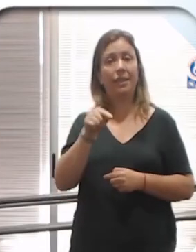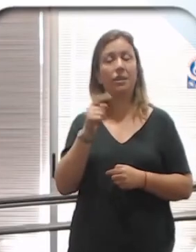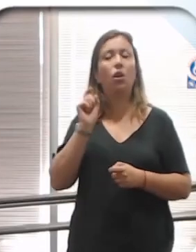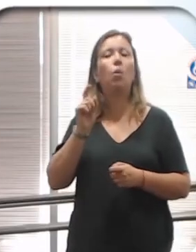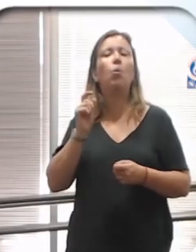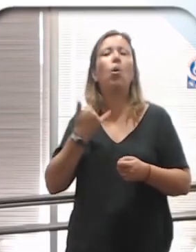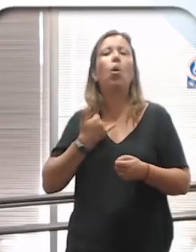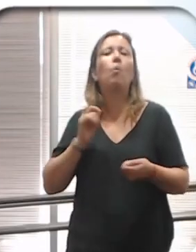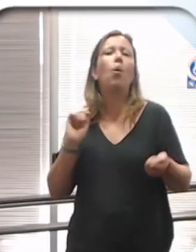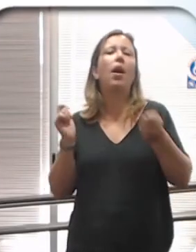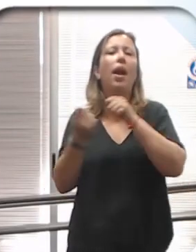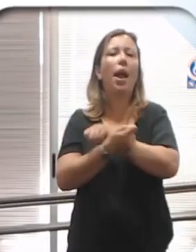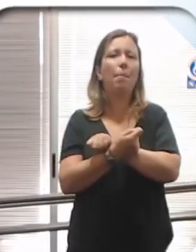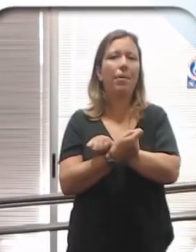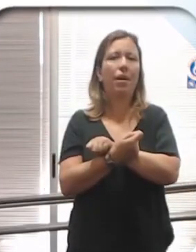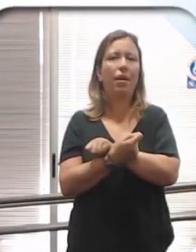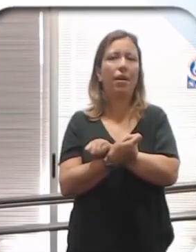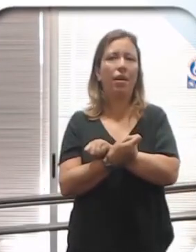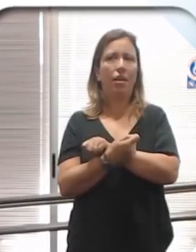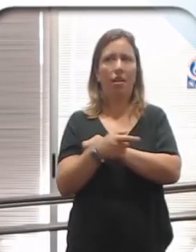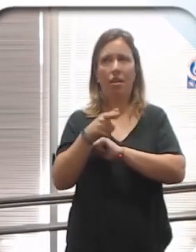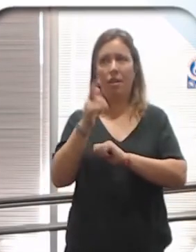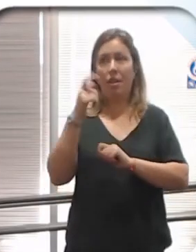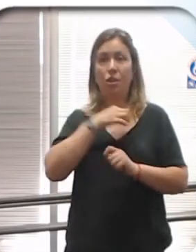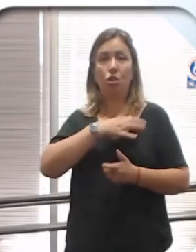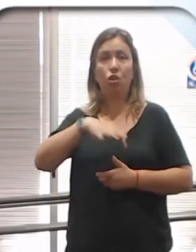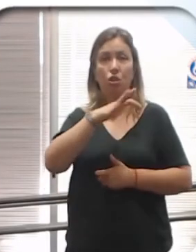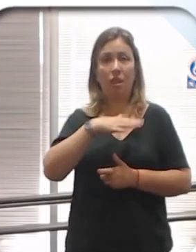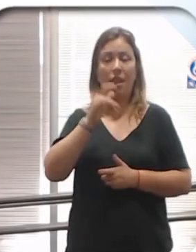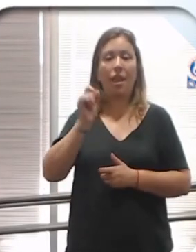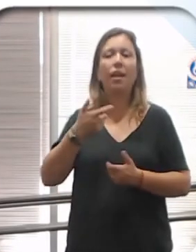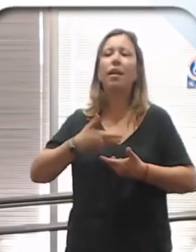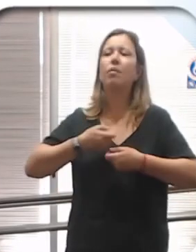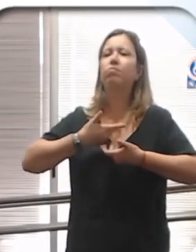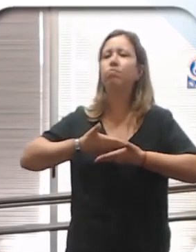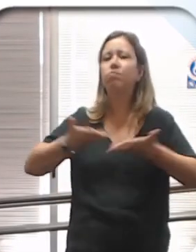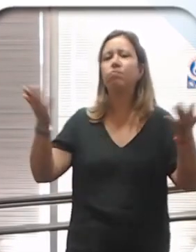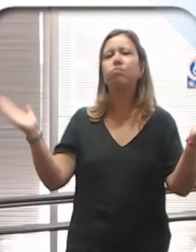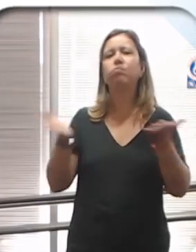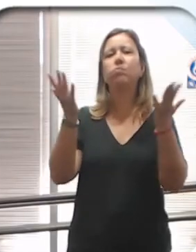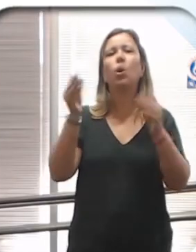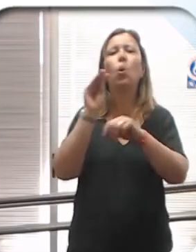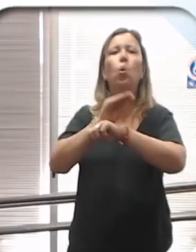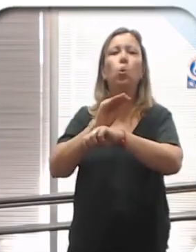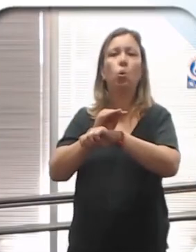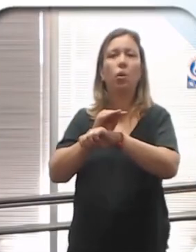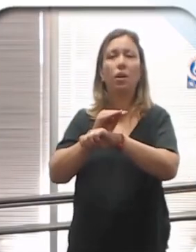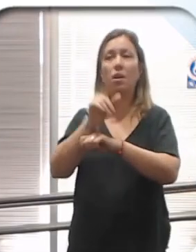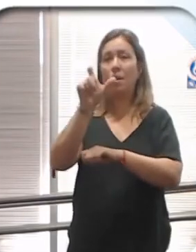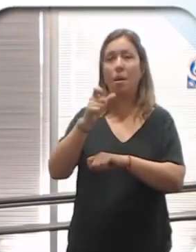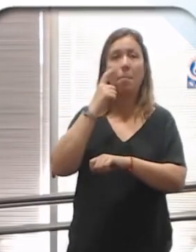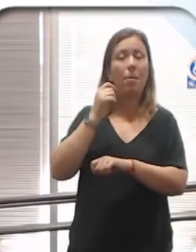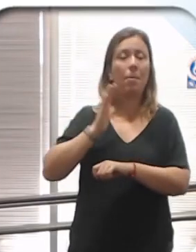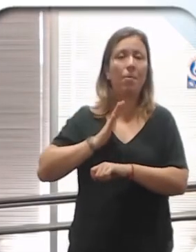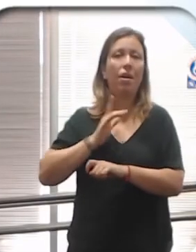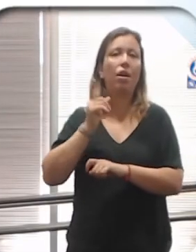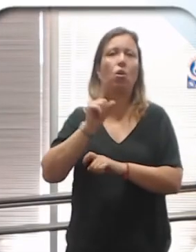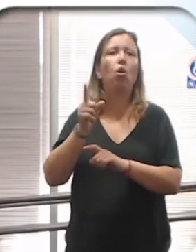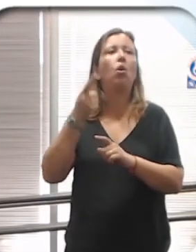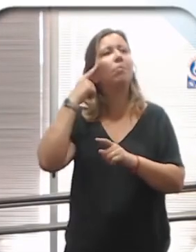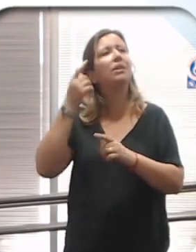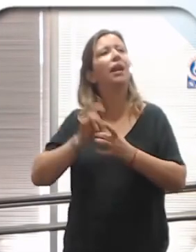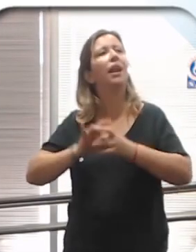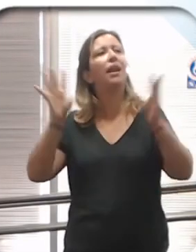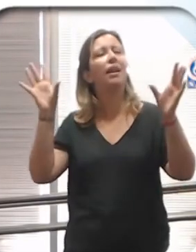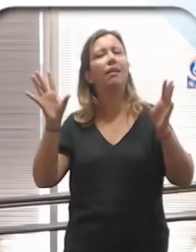cambio es desde, es a la sociedad en general, desde lo cultural. Y los padres no están exentos de eso que